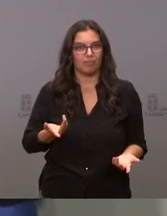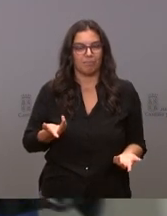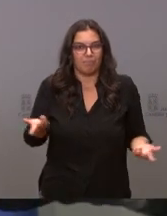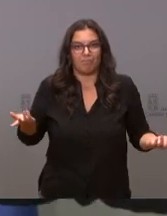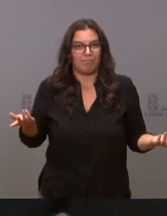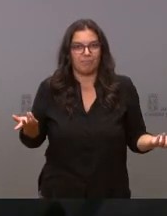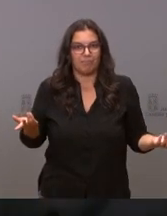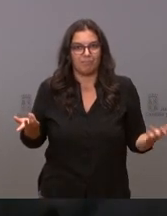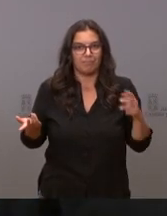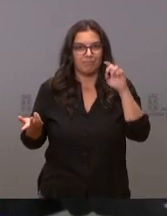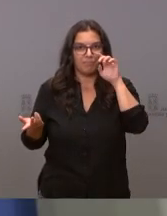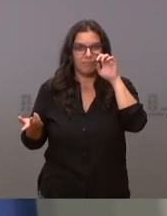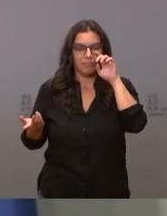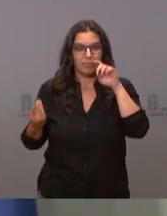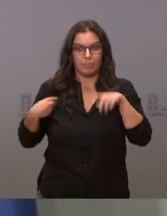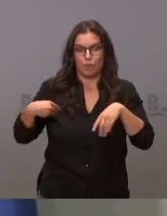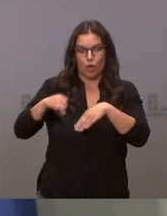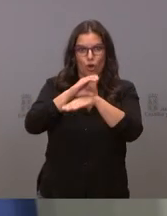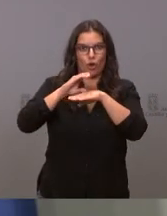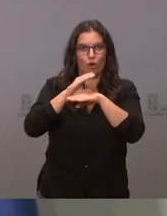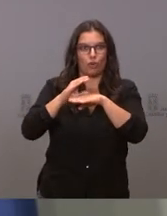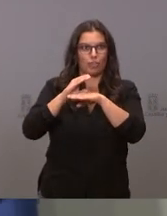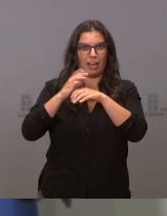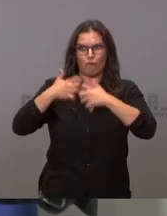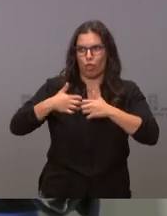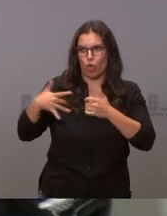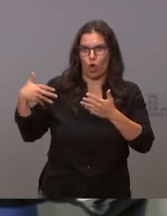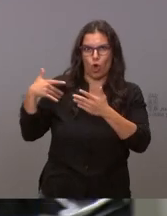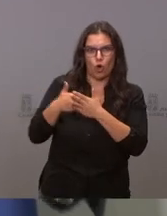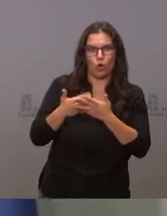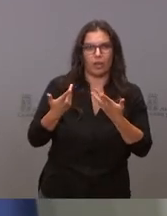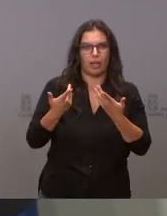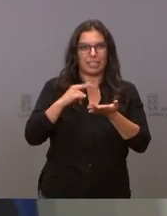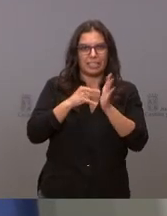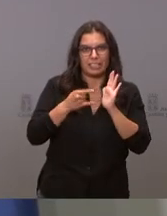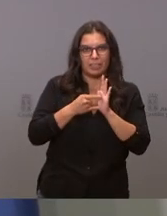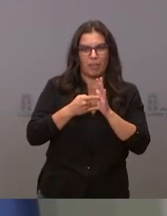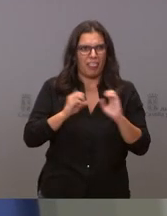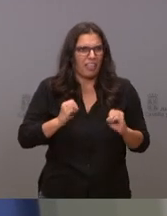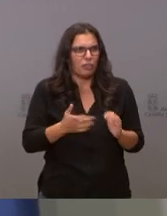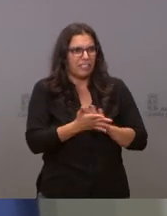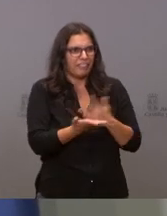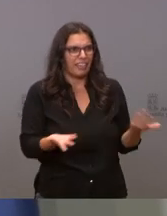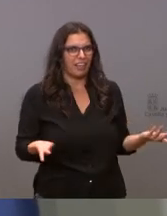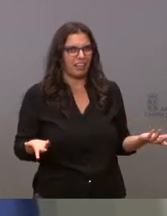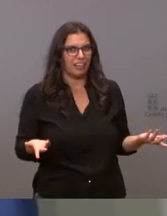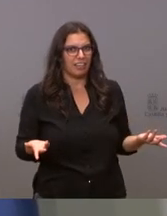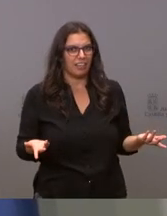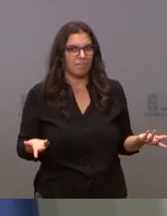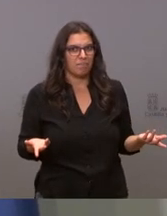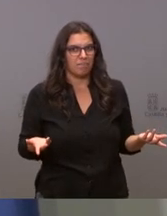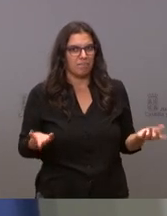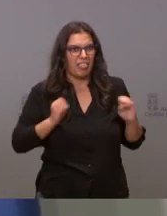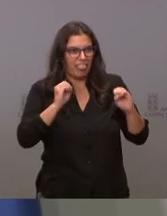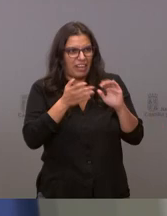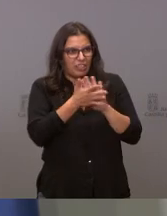si es que tenemos una consejería funcionando un sistema público de salud con unos números una actividad ¿qué significa partir de cero? ¿qué significa